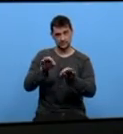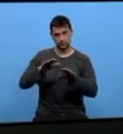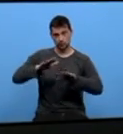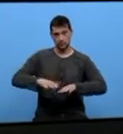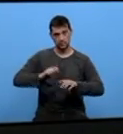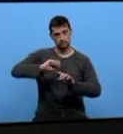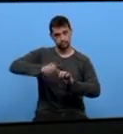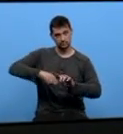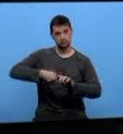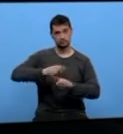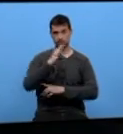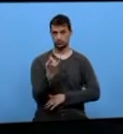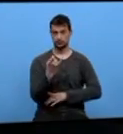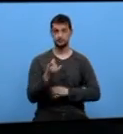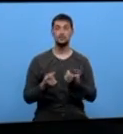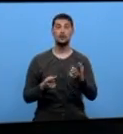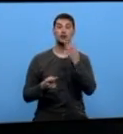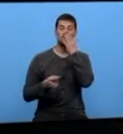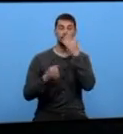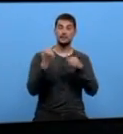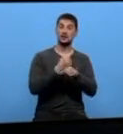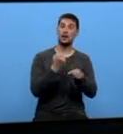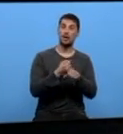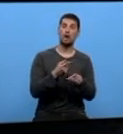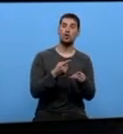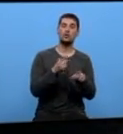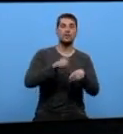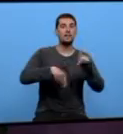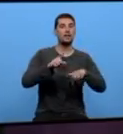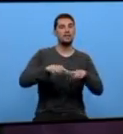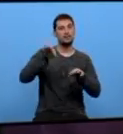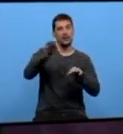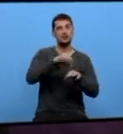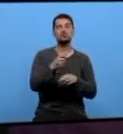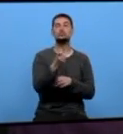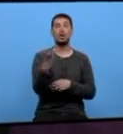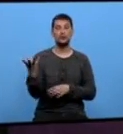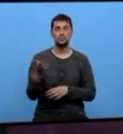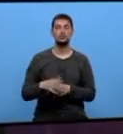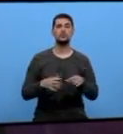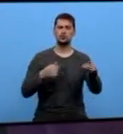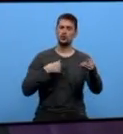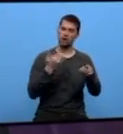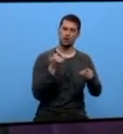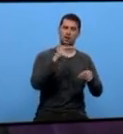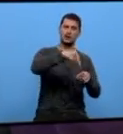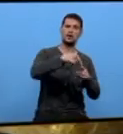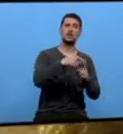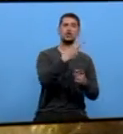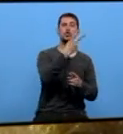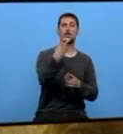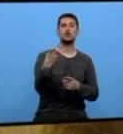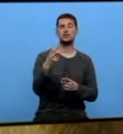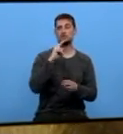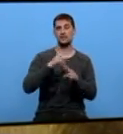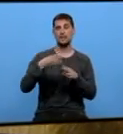sitio que queda aí sujeto Cada labor precisa cada en seu número de palillos Aquí teño como 200 bolillos xa